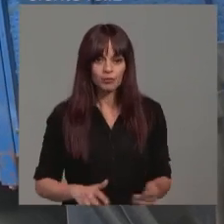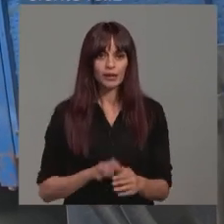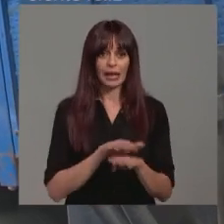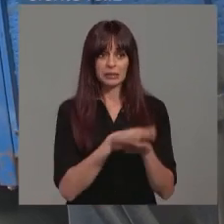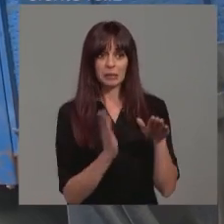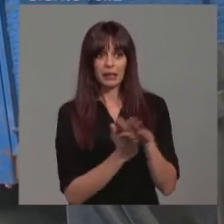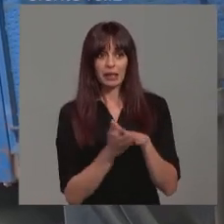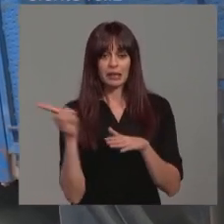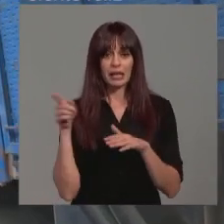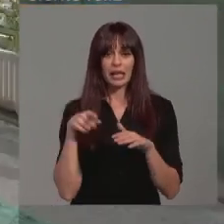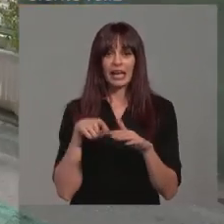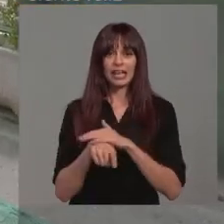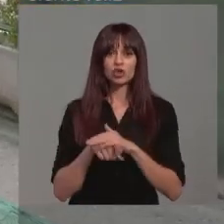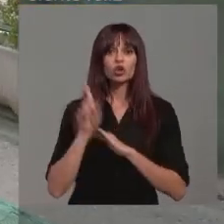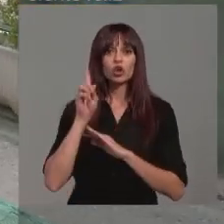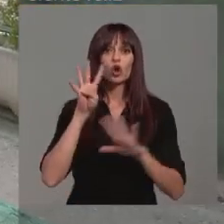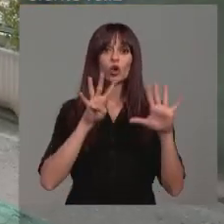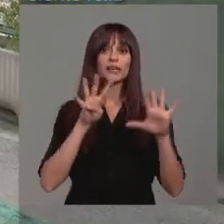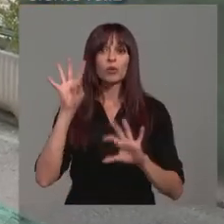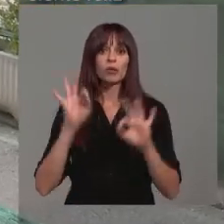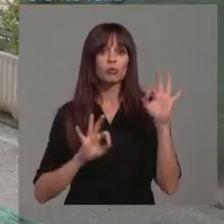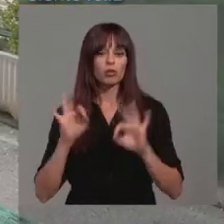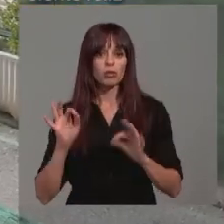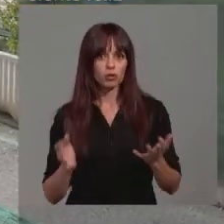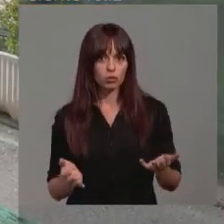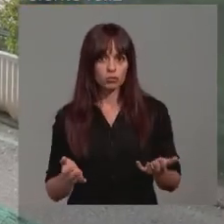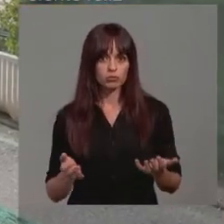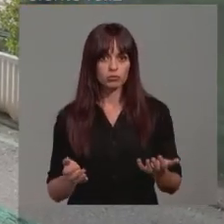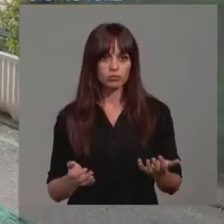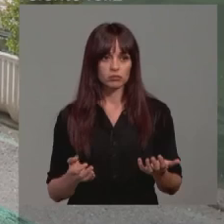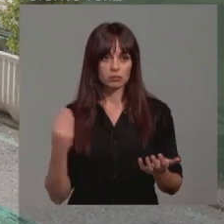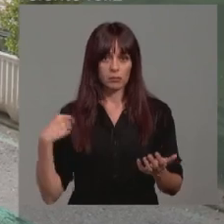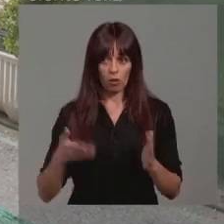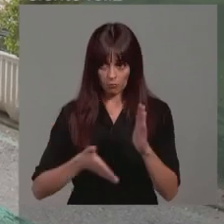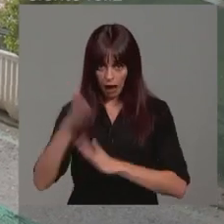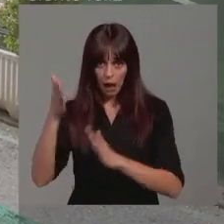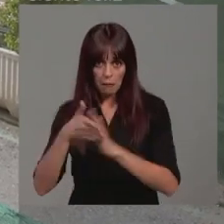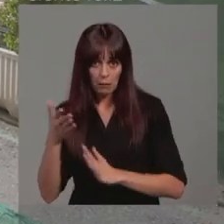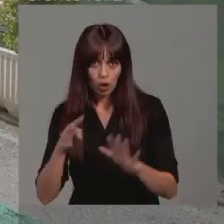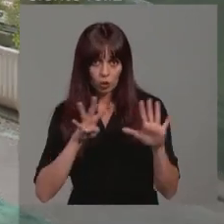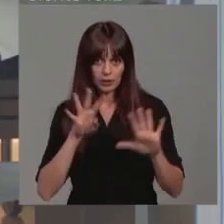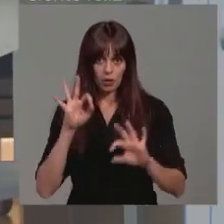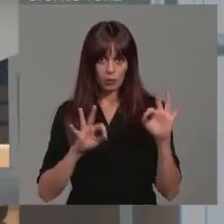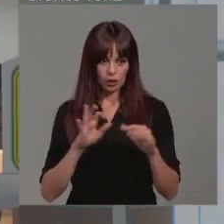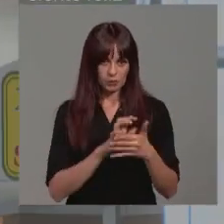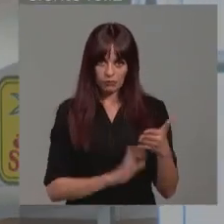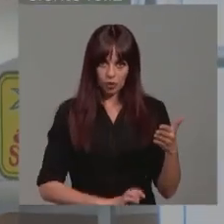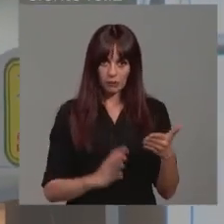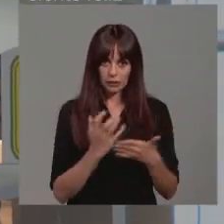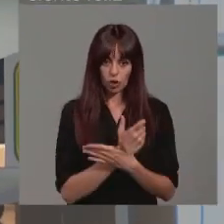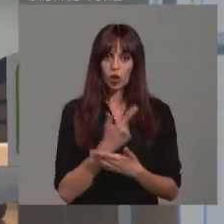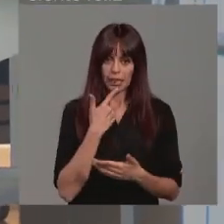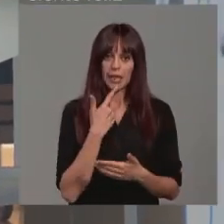expediente se ha tramitado el 99% de su camino. Y todos los informes eran